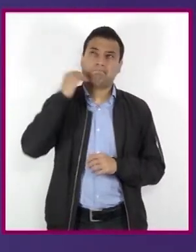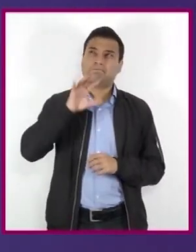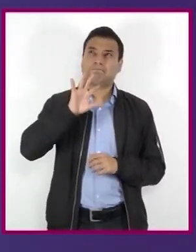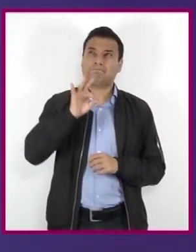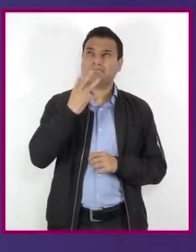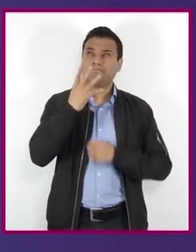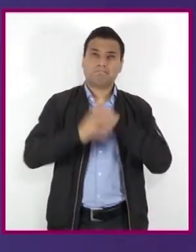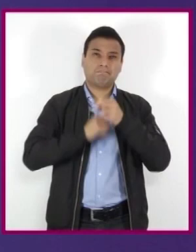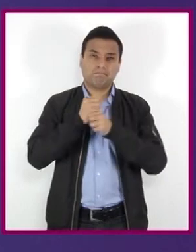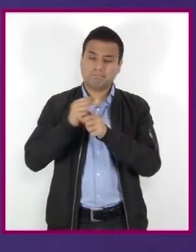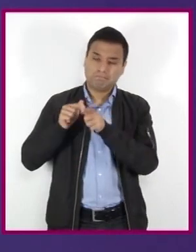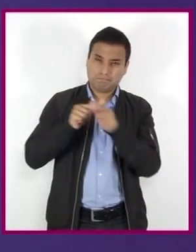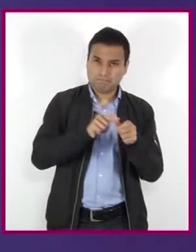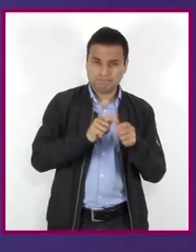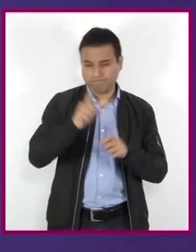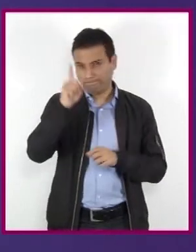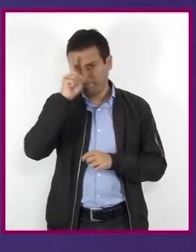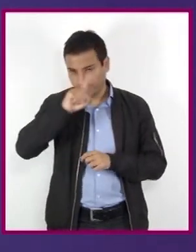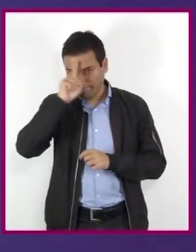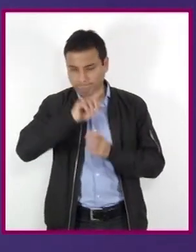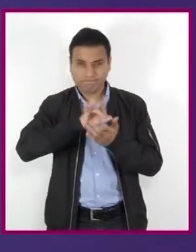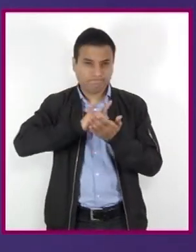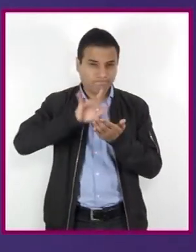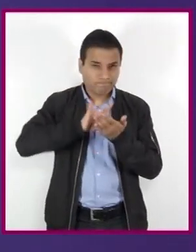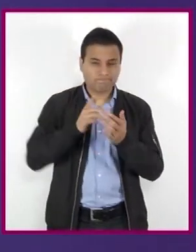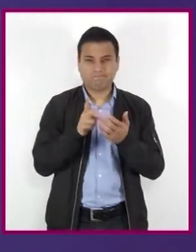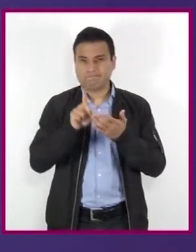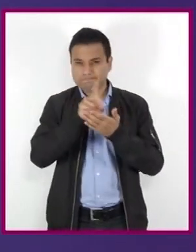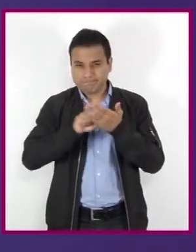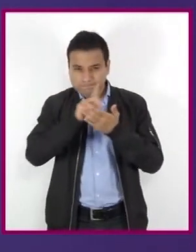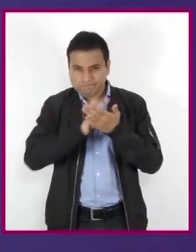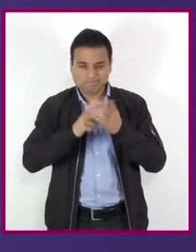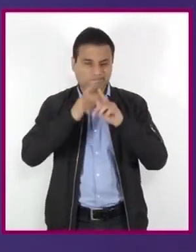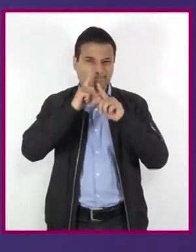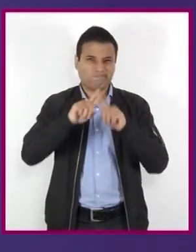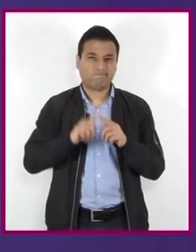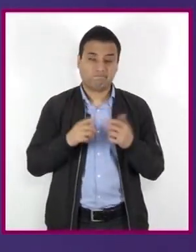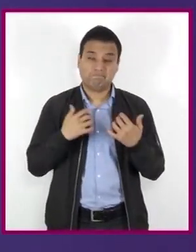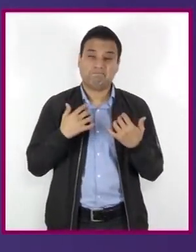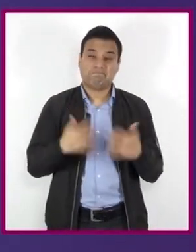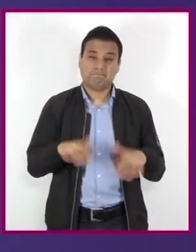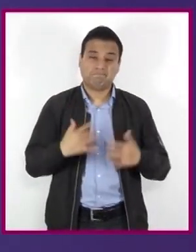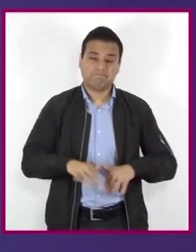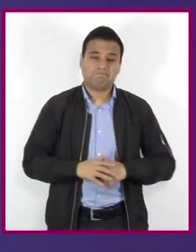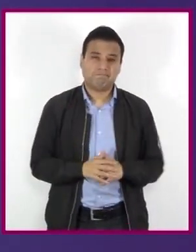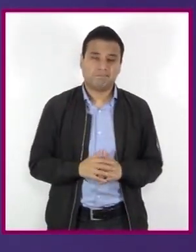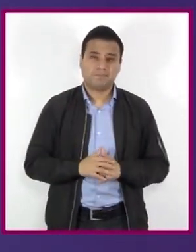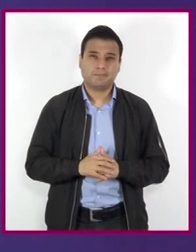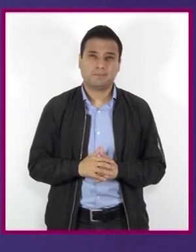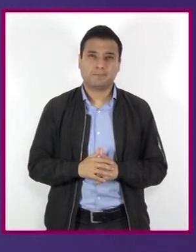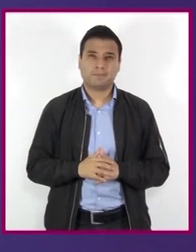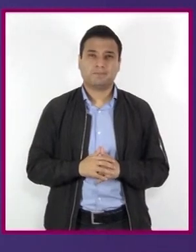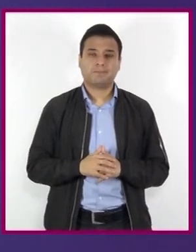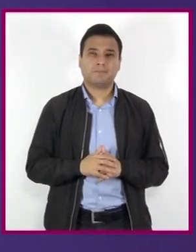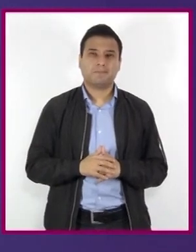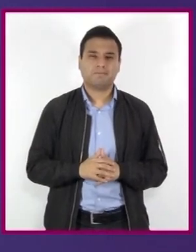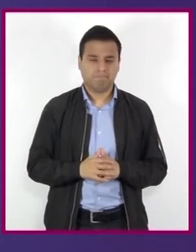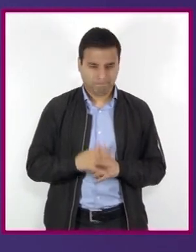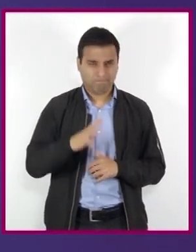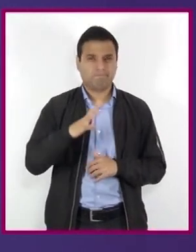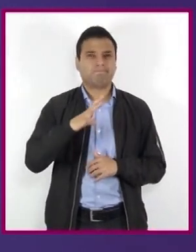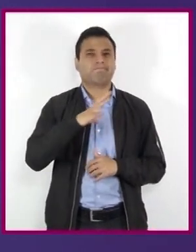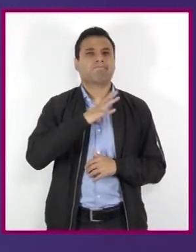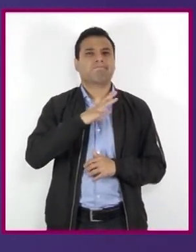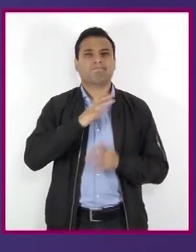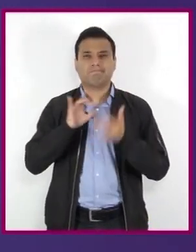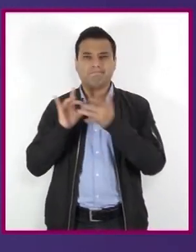años se dedican a la prevención y el tratamiento de adicciones en personas que usan drogas. Cuentan con una red